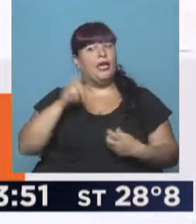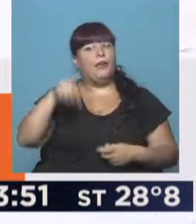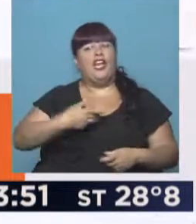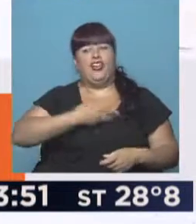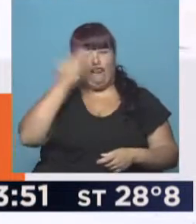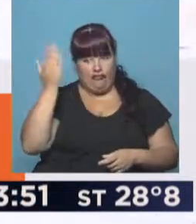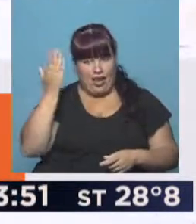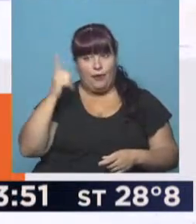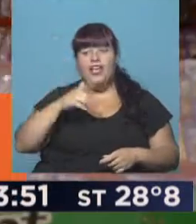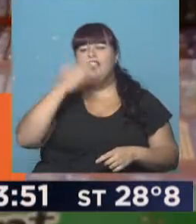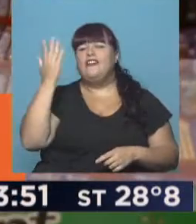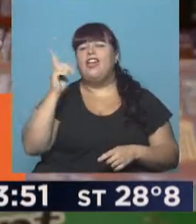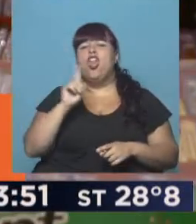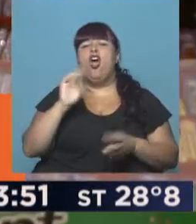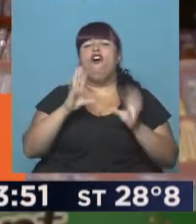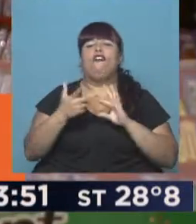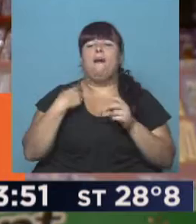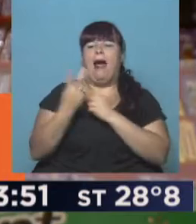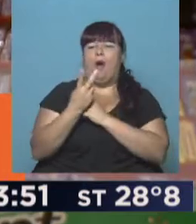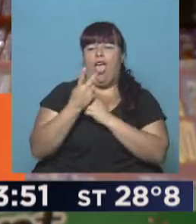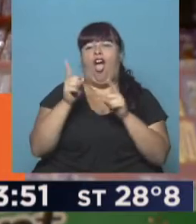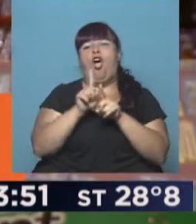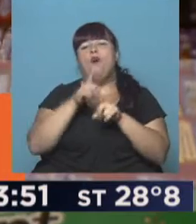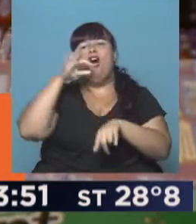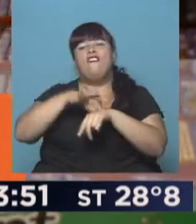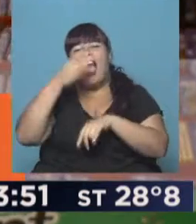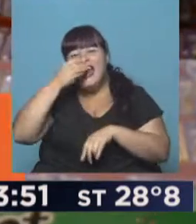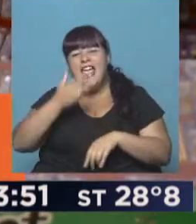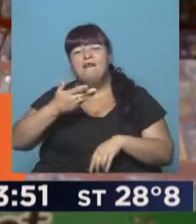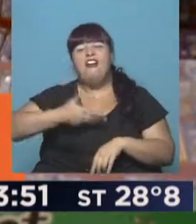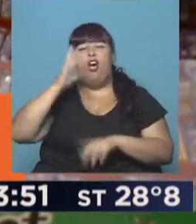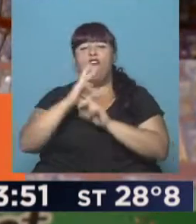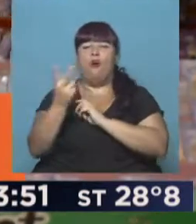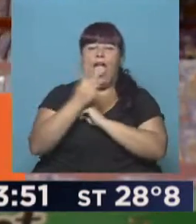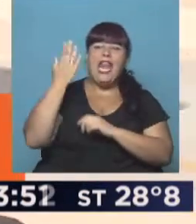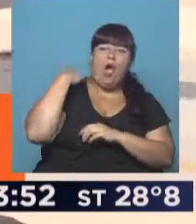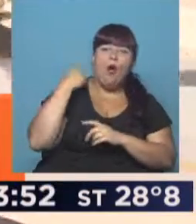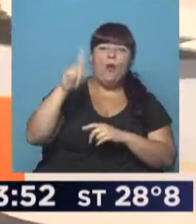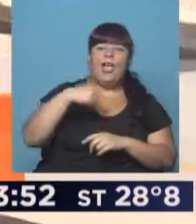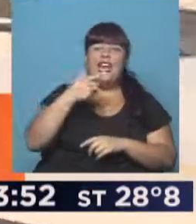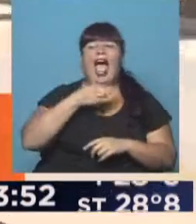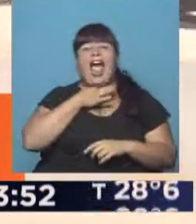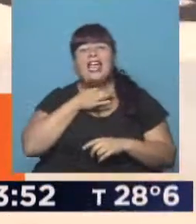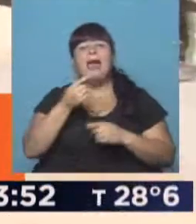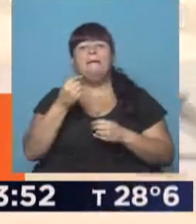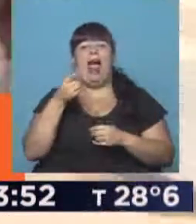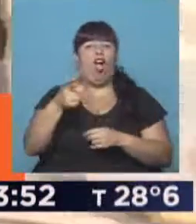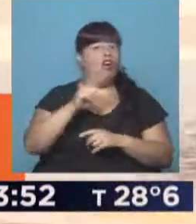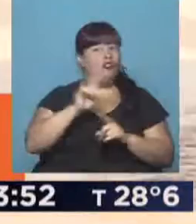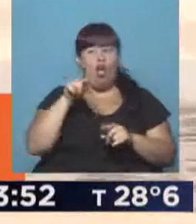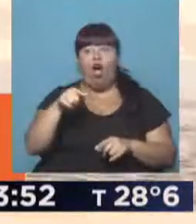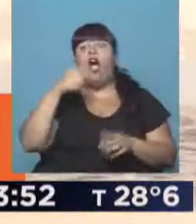fiebre. La fiebre no como un mecanismo de defensa, como cuando tenemos una gripe, cuando tenemos una neumonía o una angina, sino que ya es